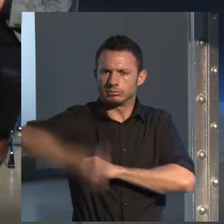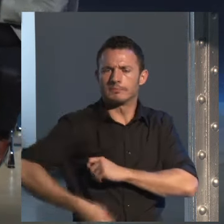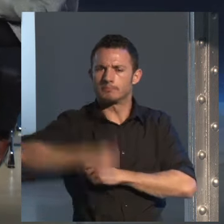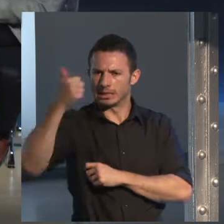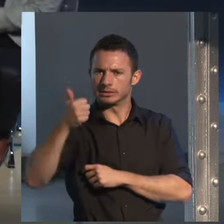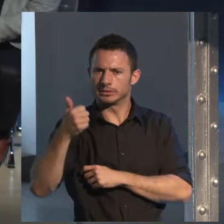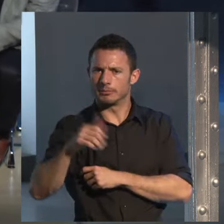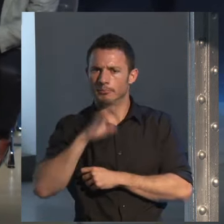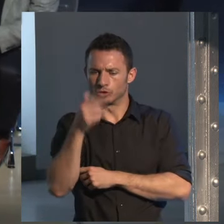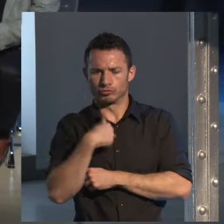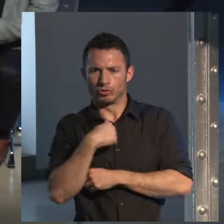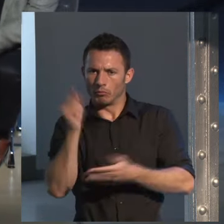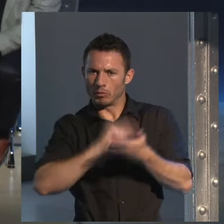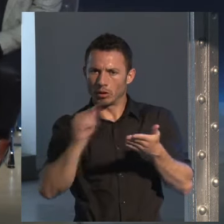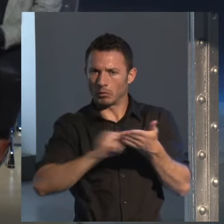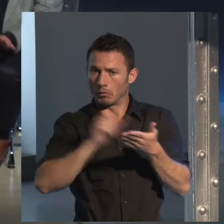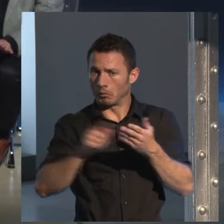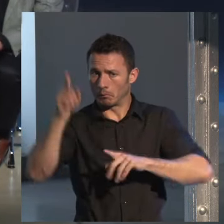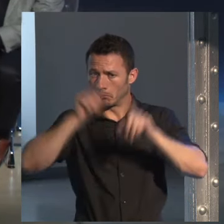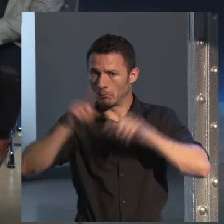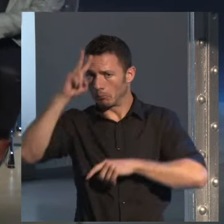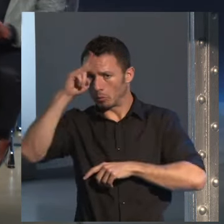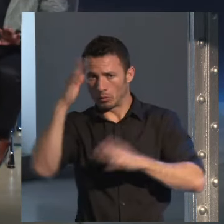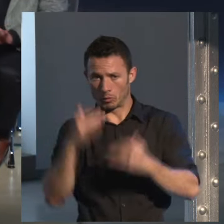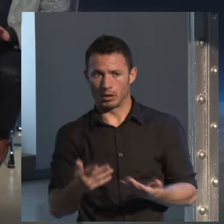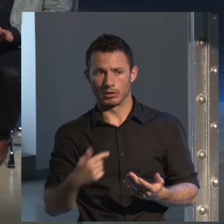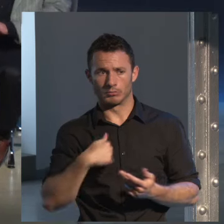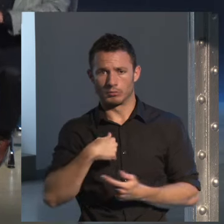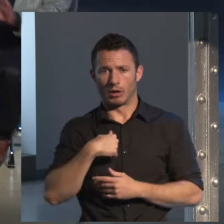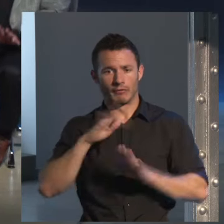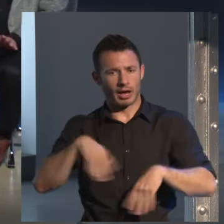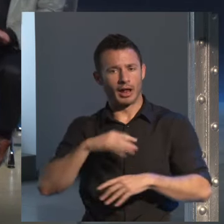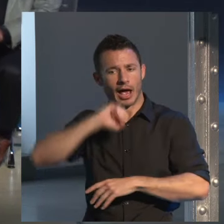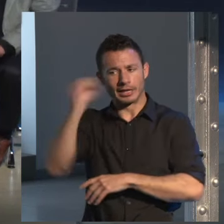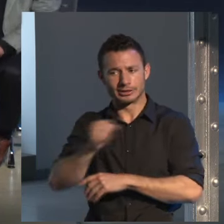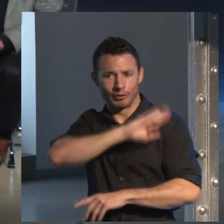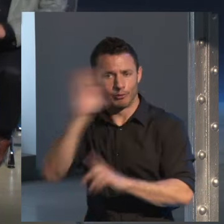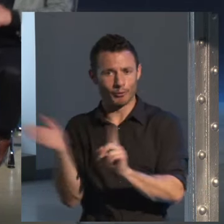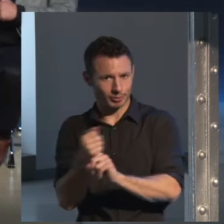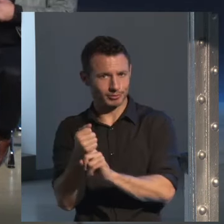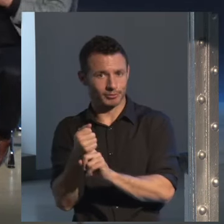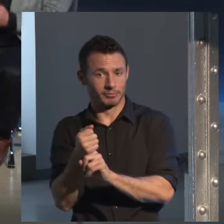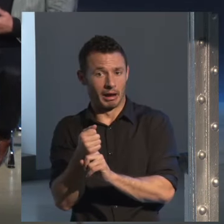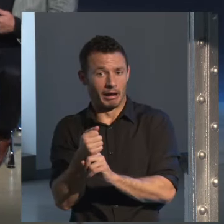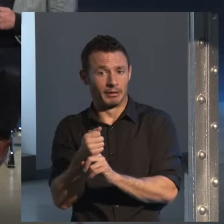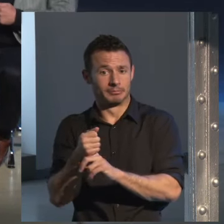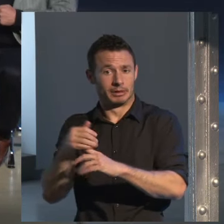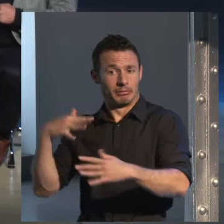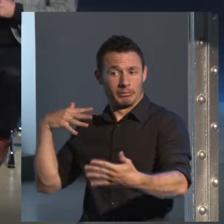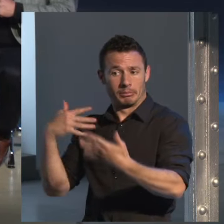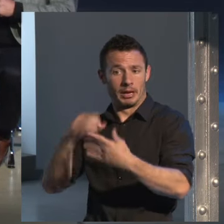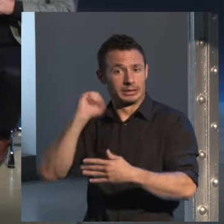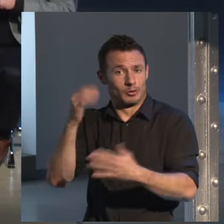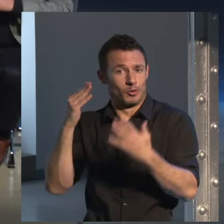escribo y no tengo ninguna preocupación. Yo encuentro al asesino. Yo no tengo preocupación. Sé que no lo tengo, pero lo encuentro. Porque mi método